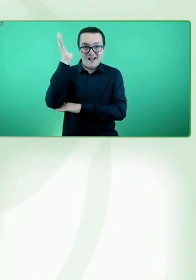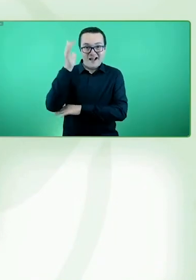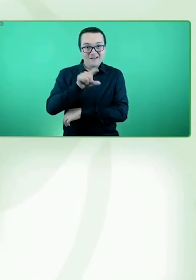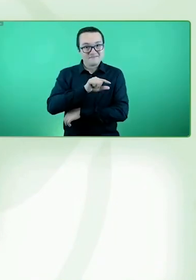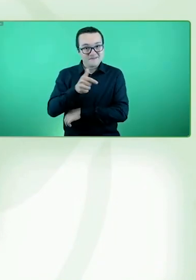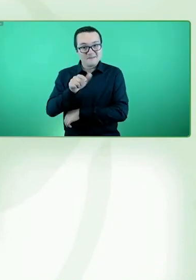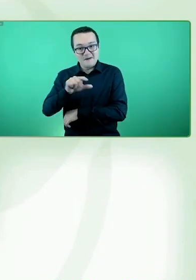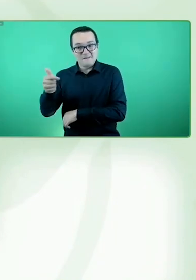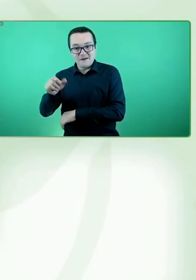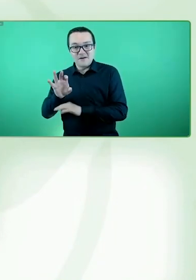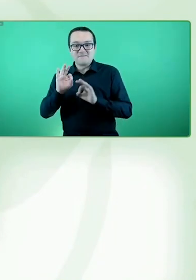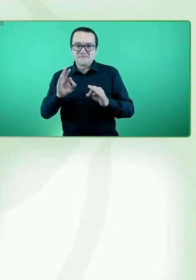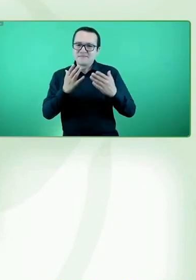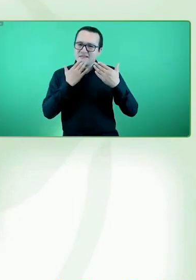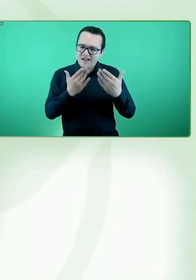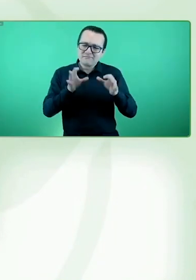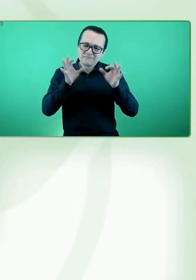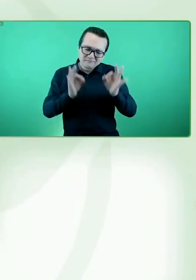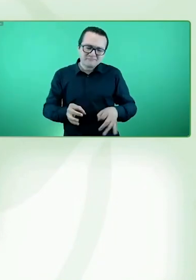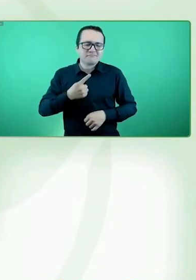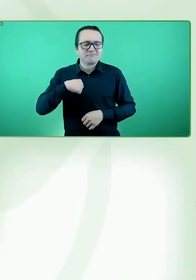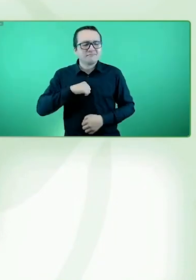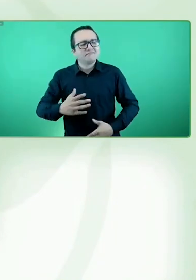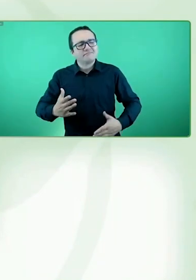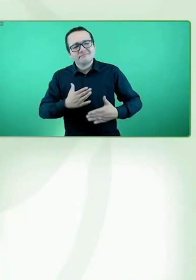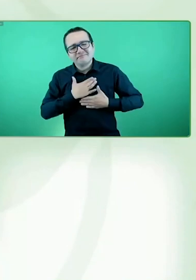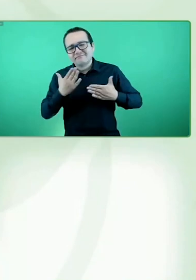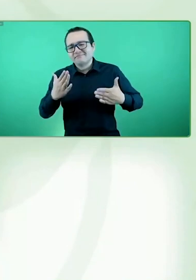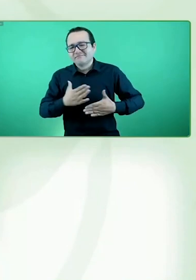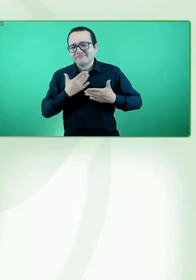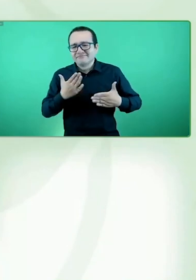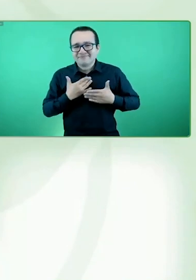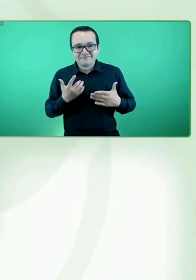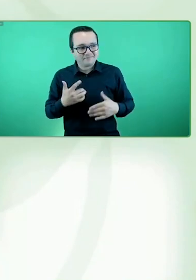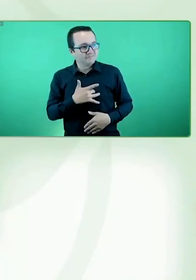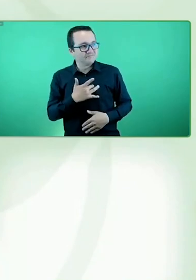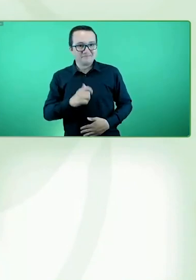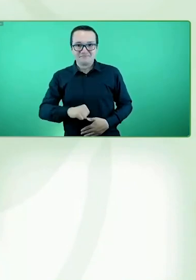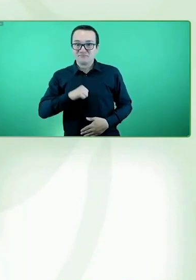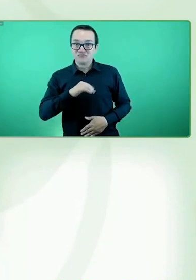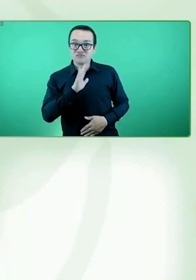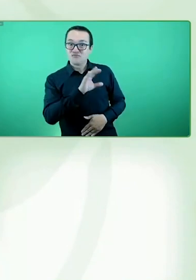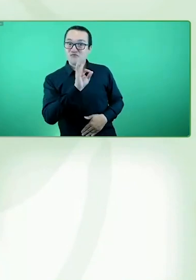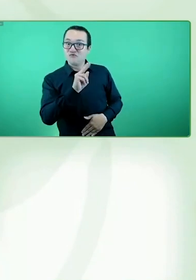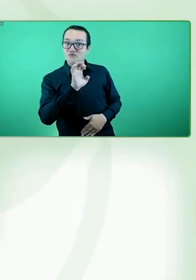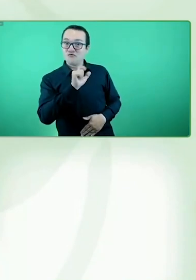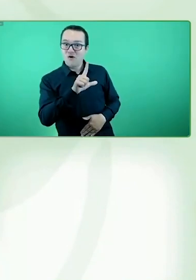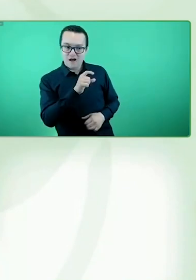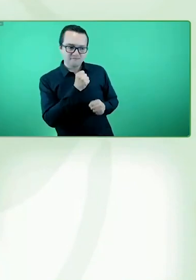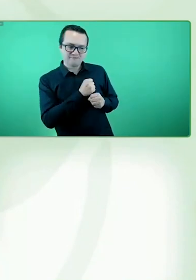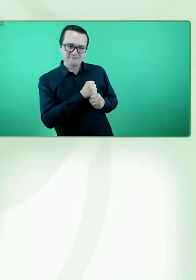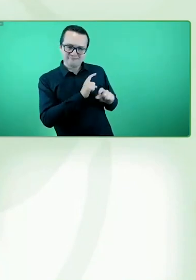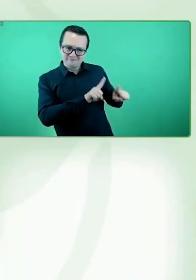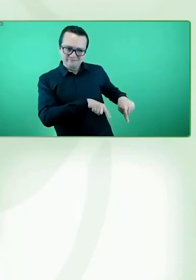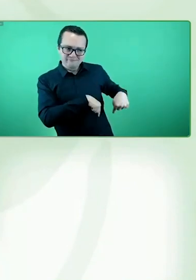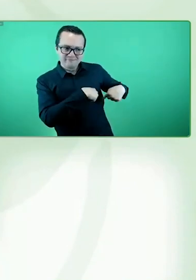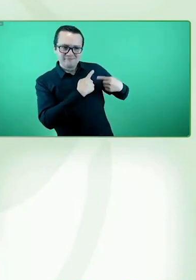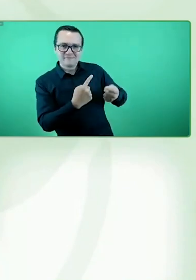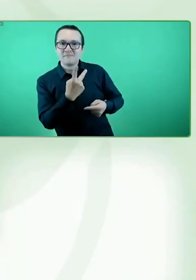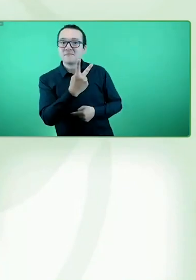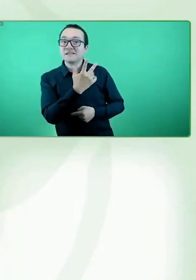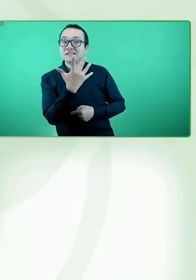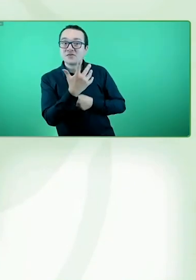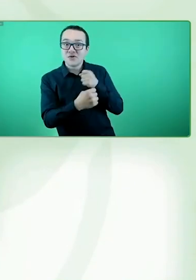supuesto enormemente felices y honrados de los 25 años de trabajo de FOAL en nuestra región porque sabemos que es